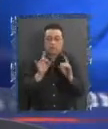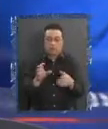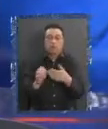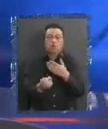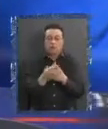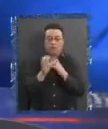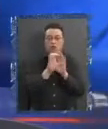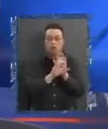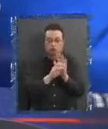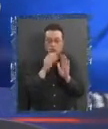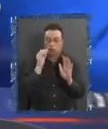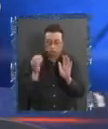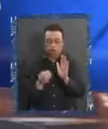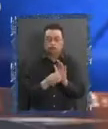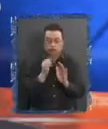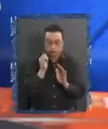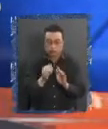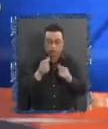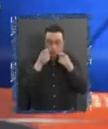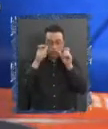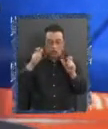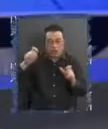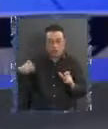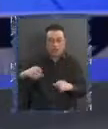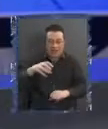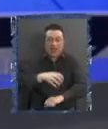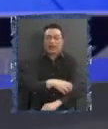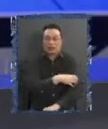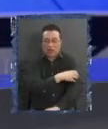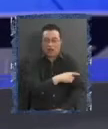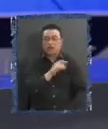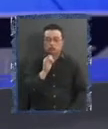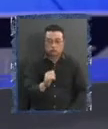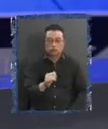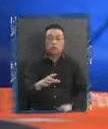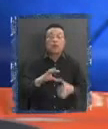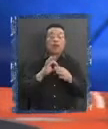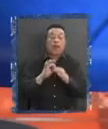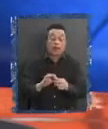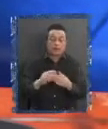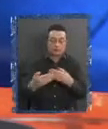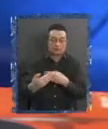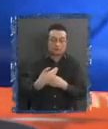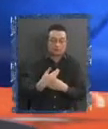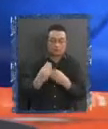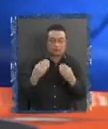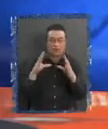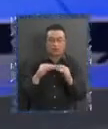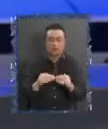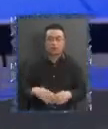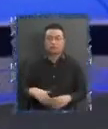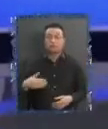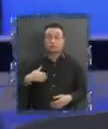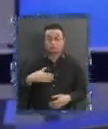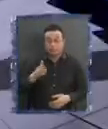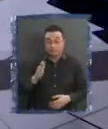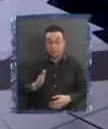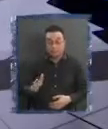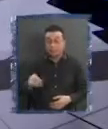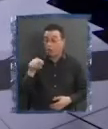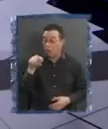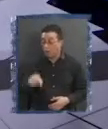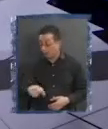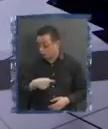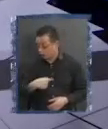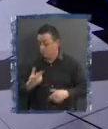Establece a partir De la competencia territorial Perfecto Muchas gracias Gracias Luis Por acompañarnos No es nada Se juntan los alcaldes A hablar con el gobernador